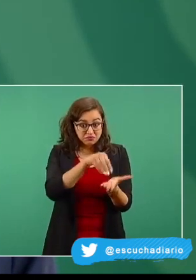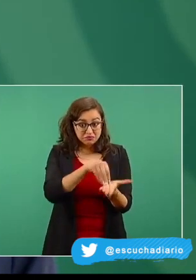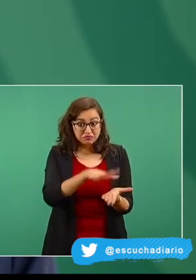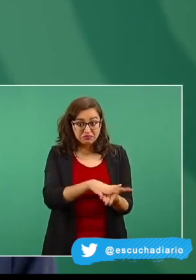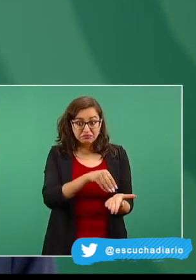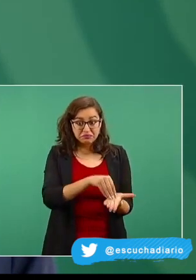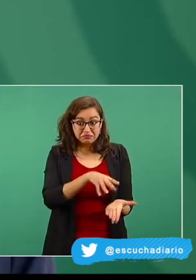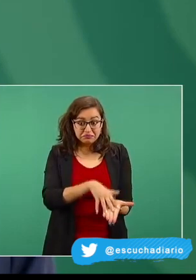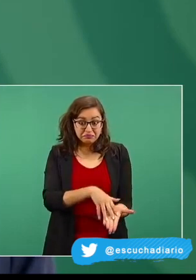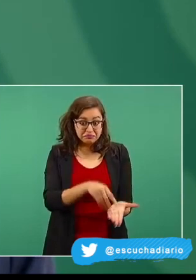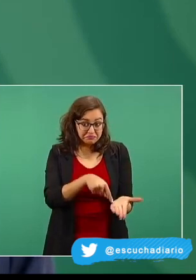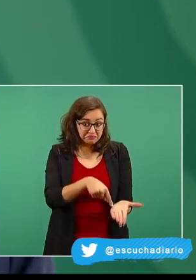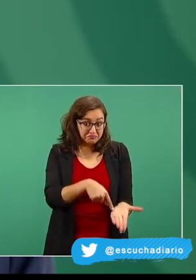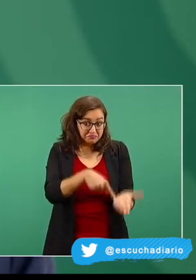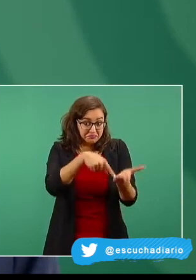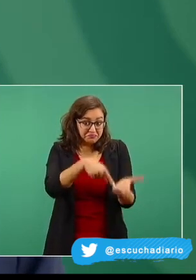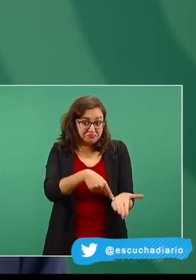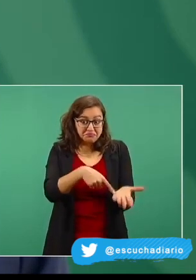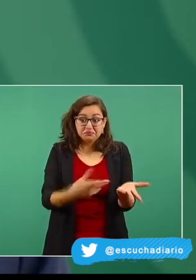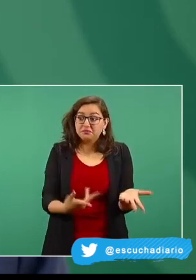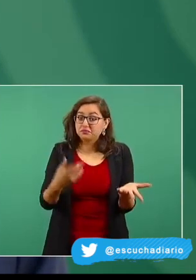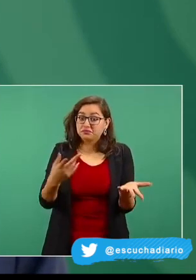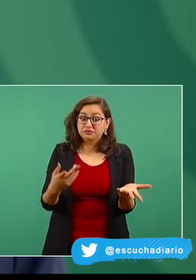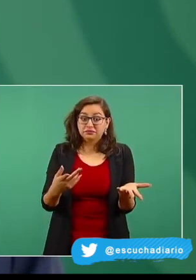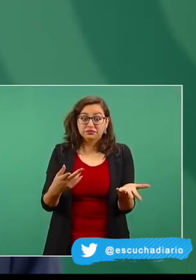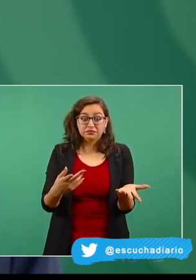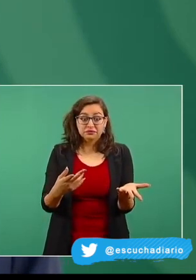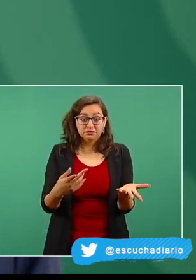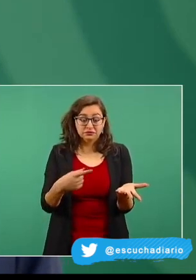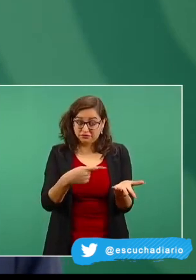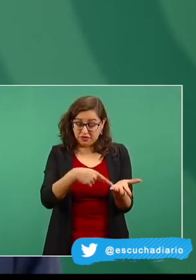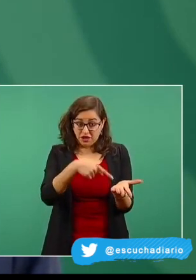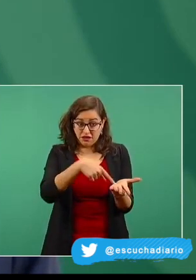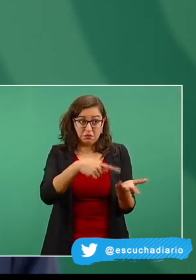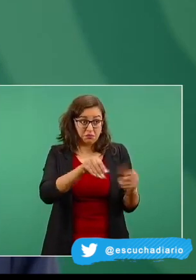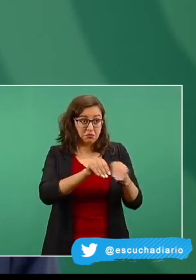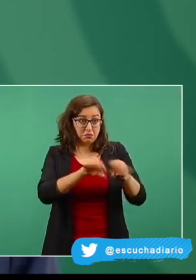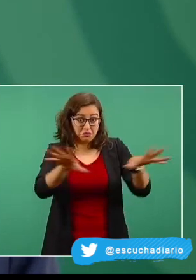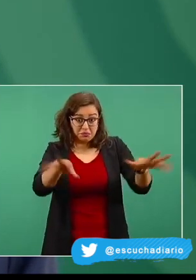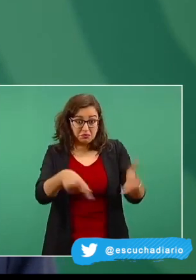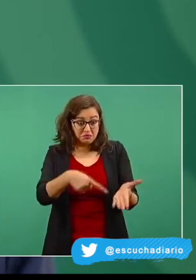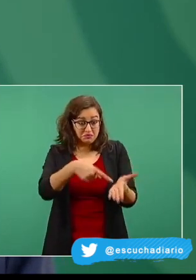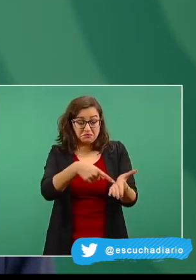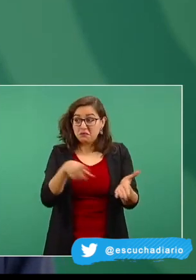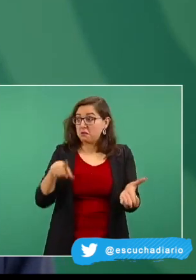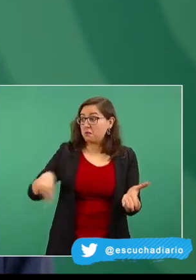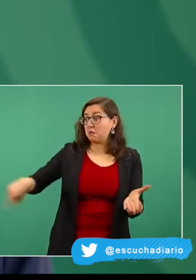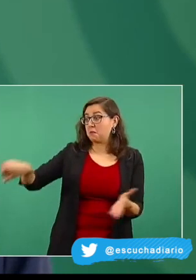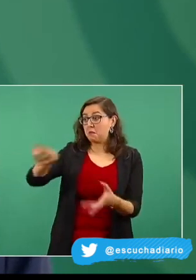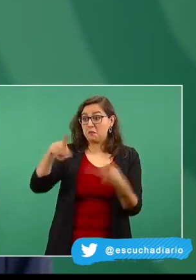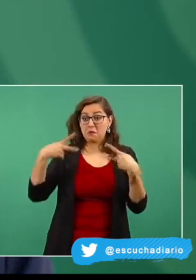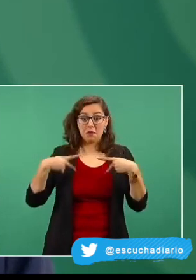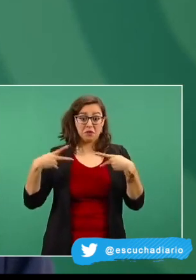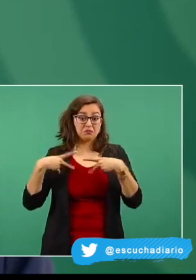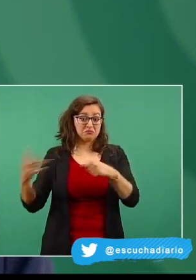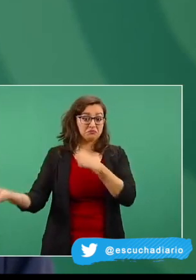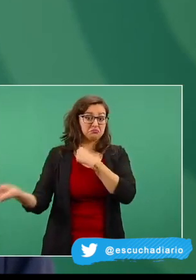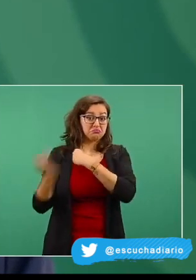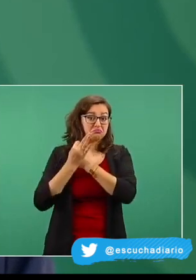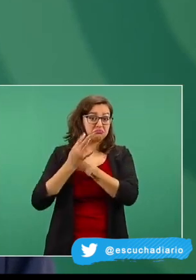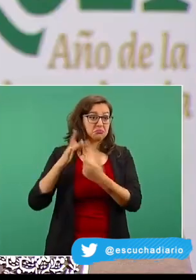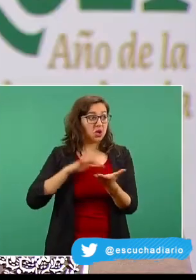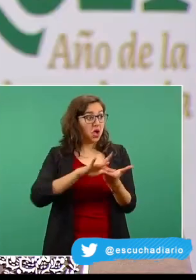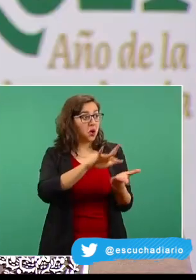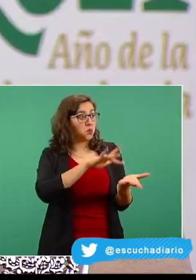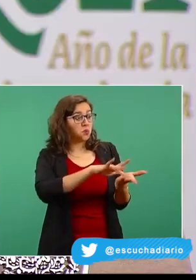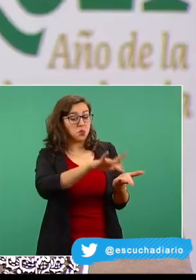expresa, o las encuestas que publican, que hay respaldo, que el gobierno está apoyado por los